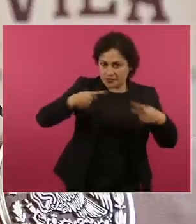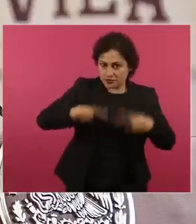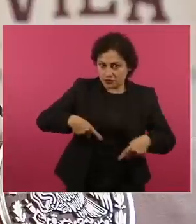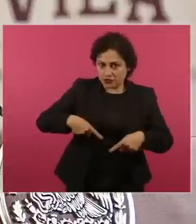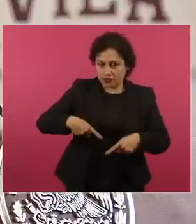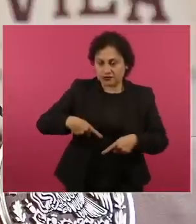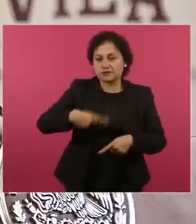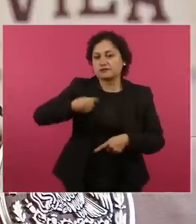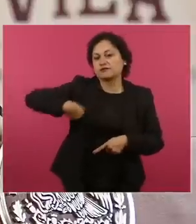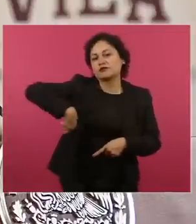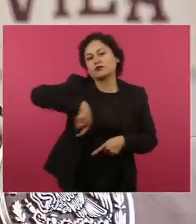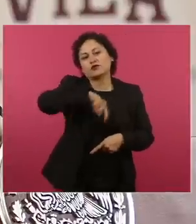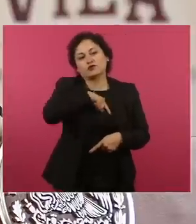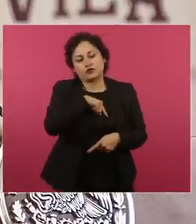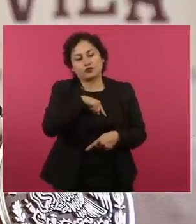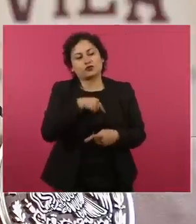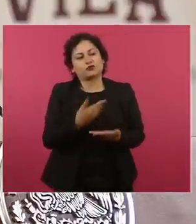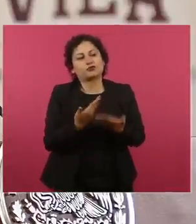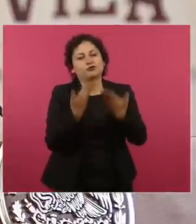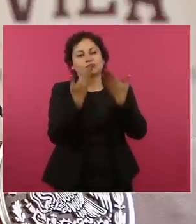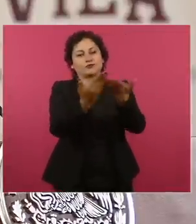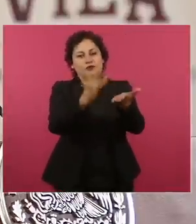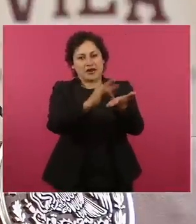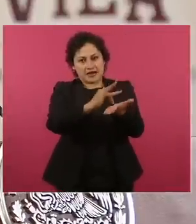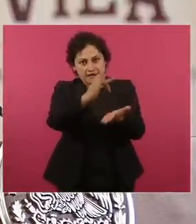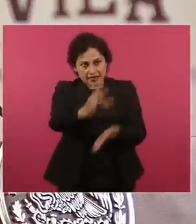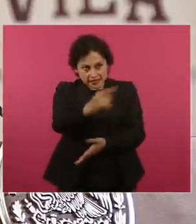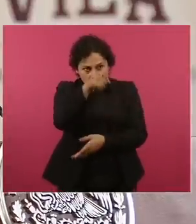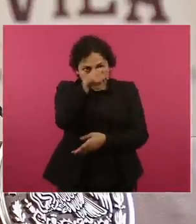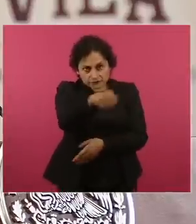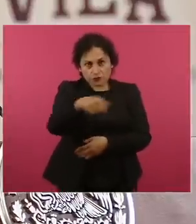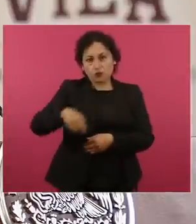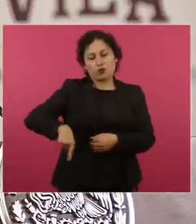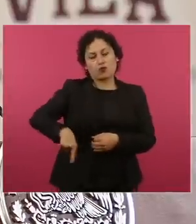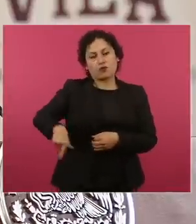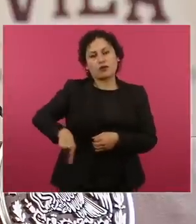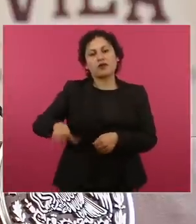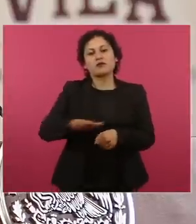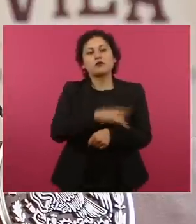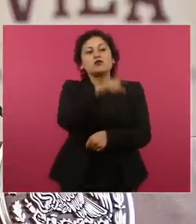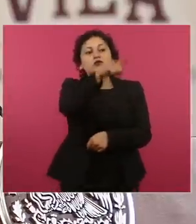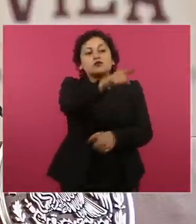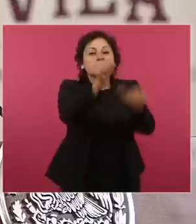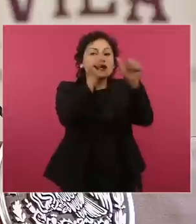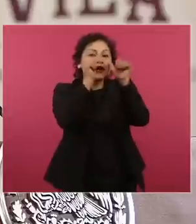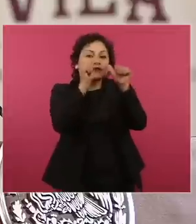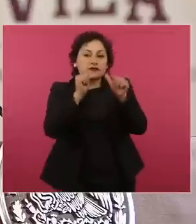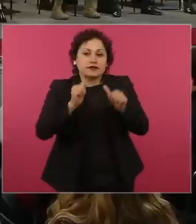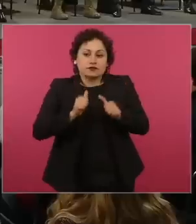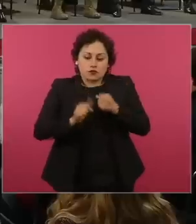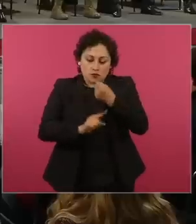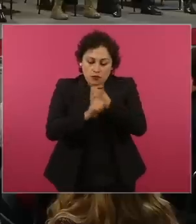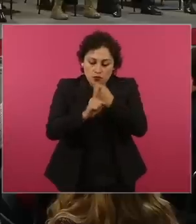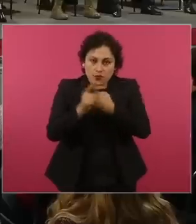nuestra gratitud a su gobierno por el interés y la disposición para que el proceso avanzara.